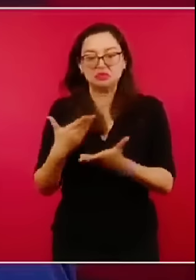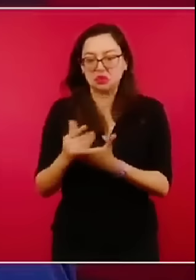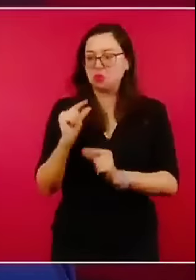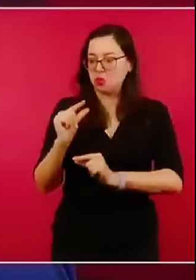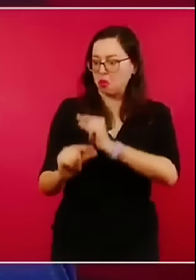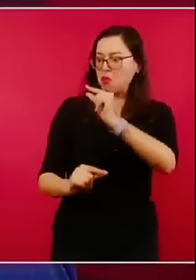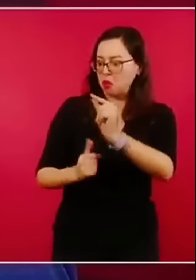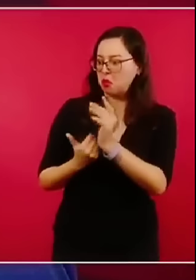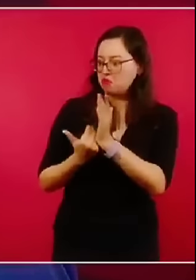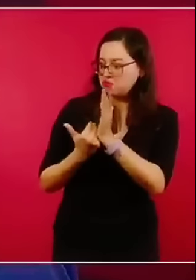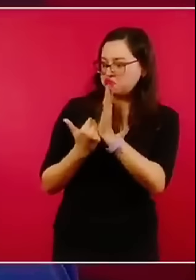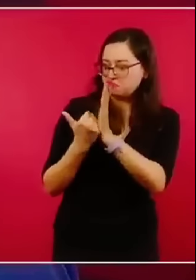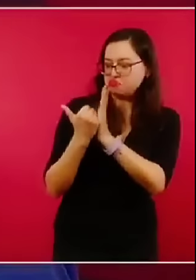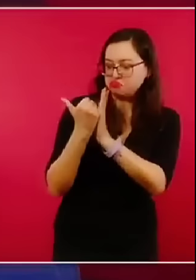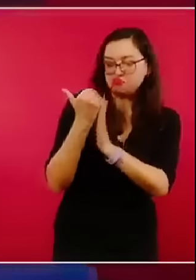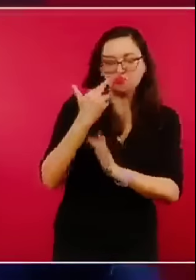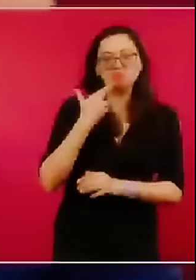en general.